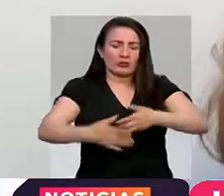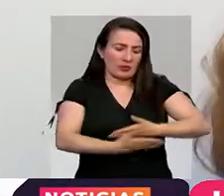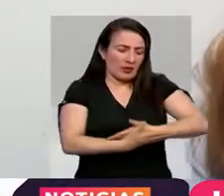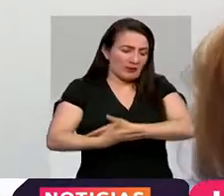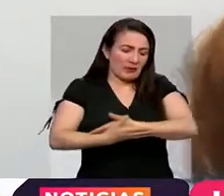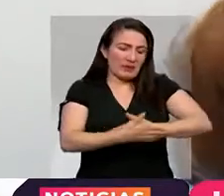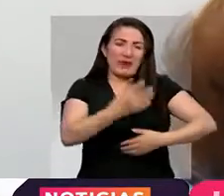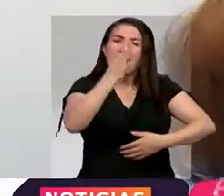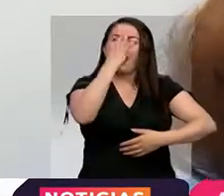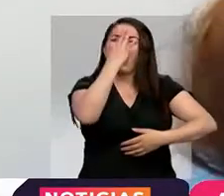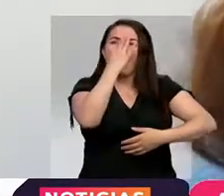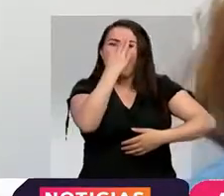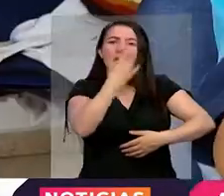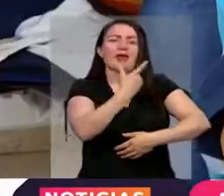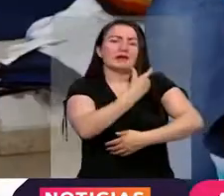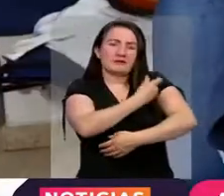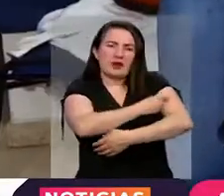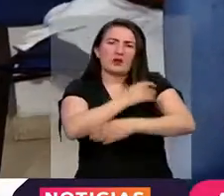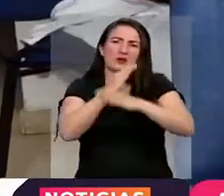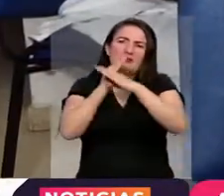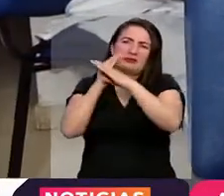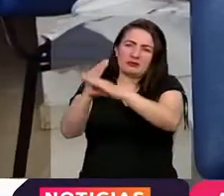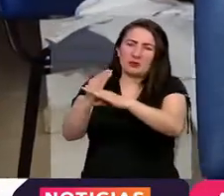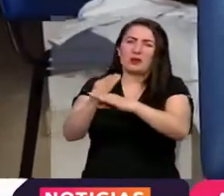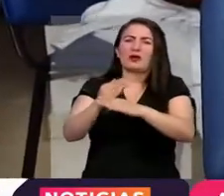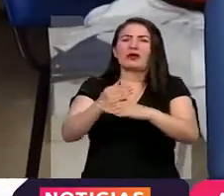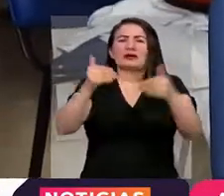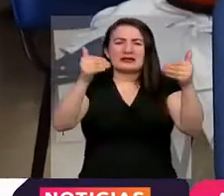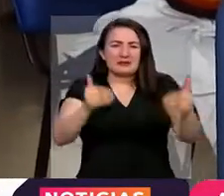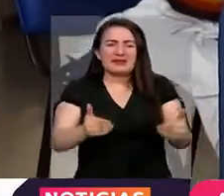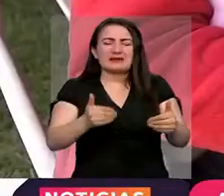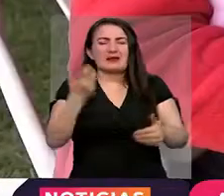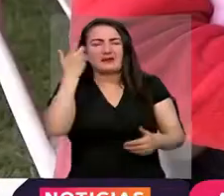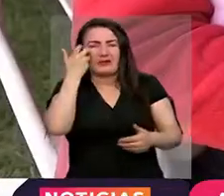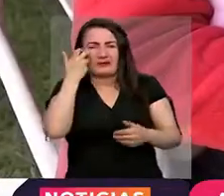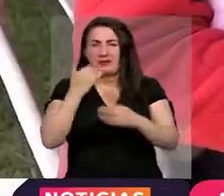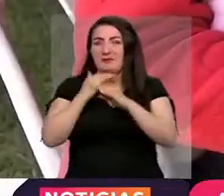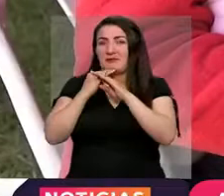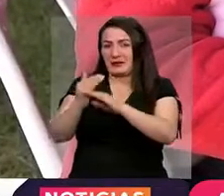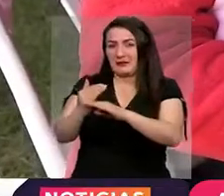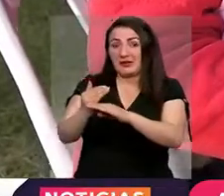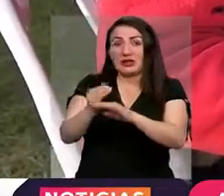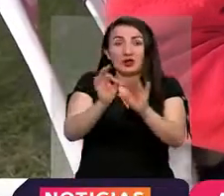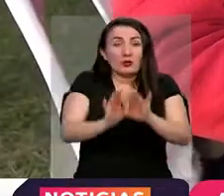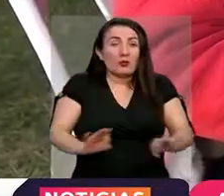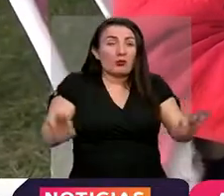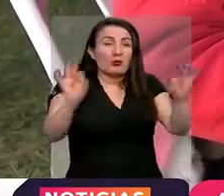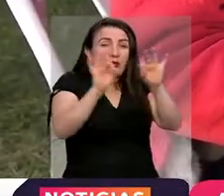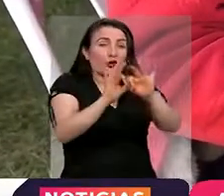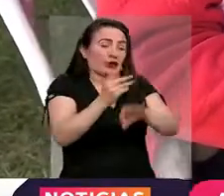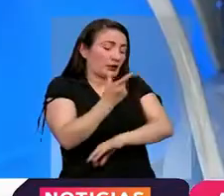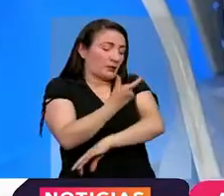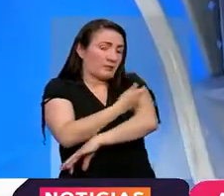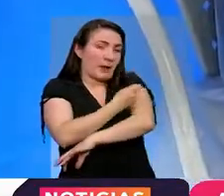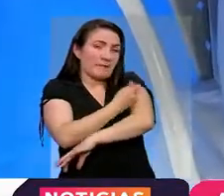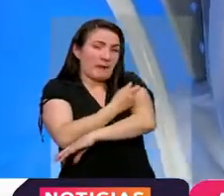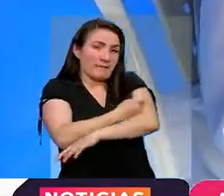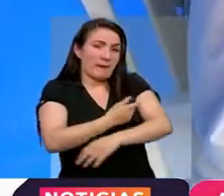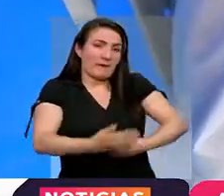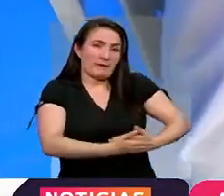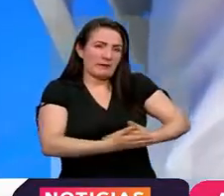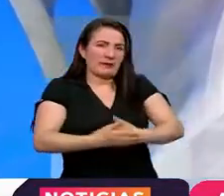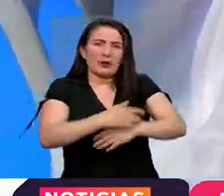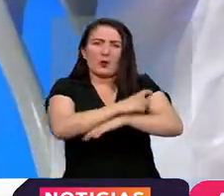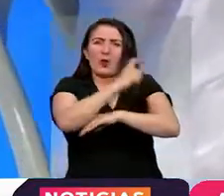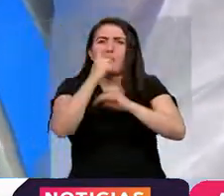previene enfermedades, discapacidades y defunciones. ¿Por qué es importante tener el esquema de vacunación completo?